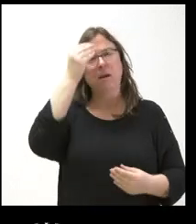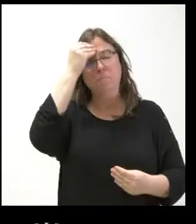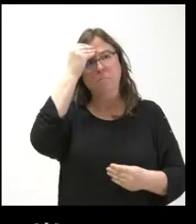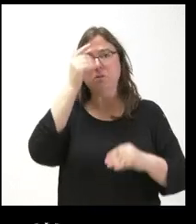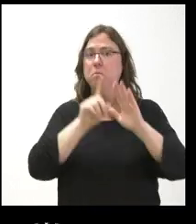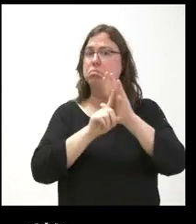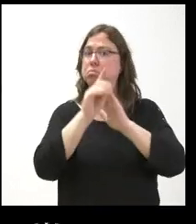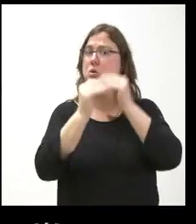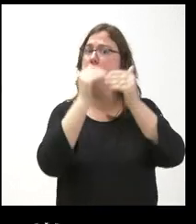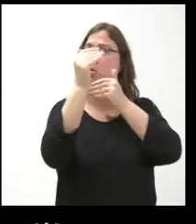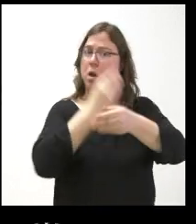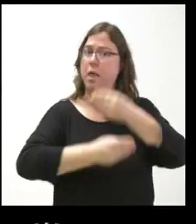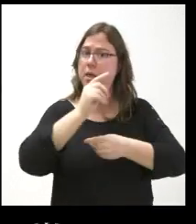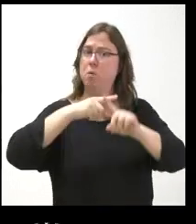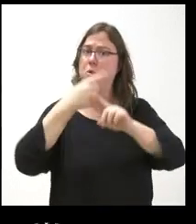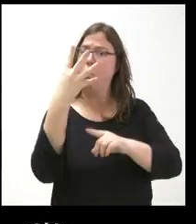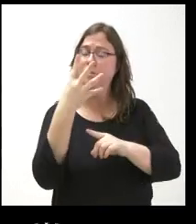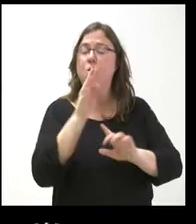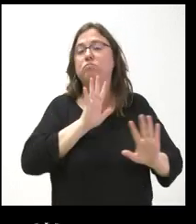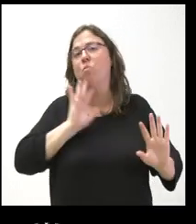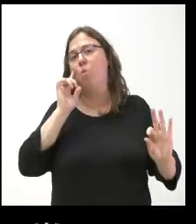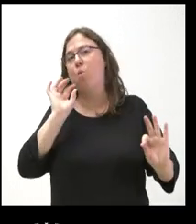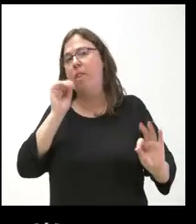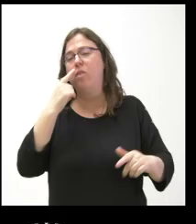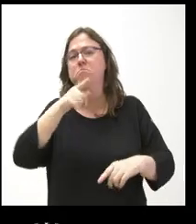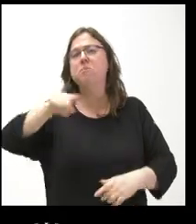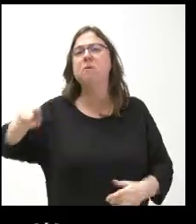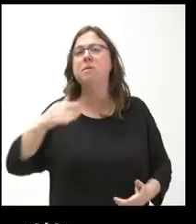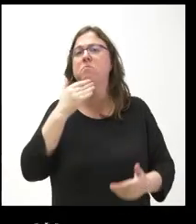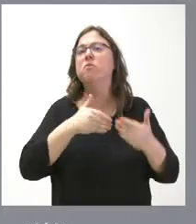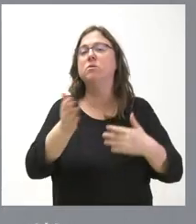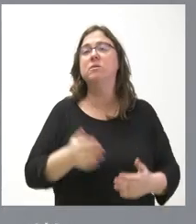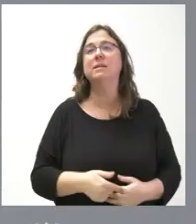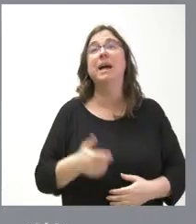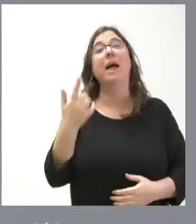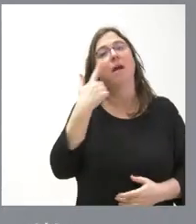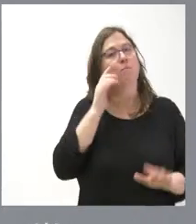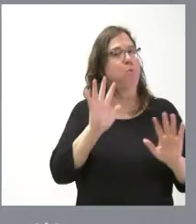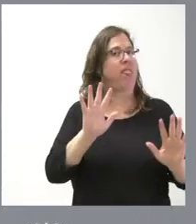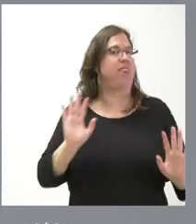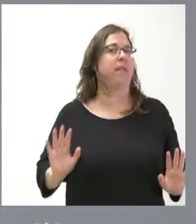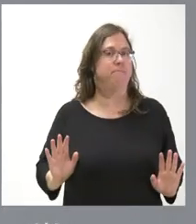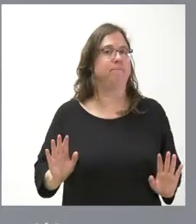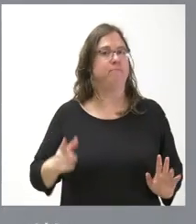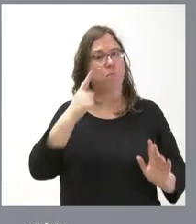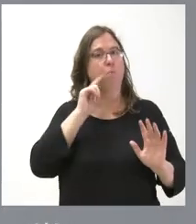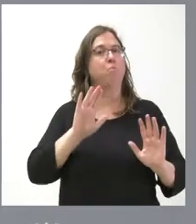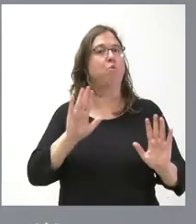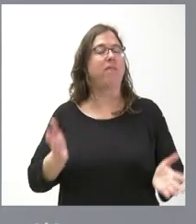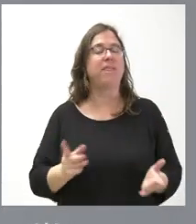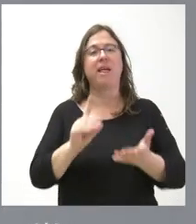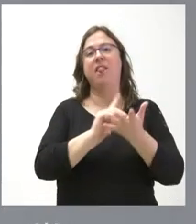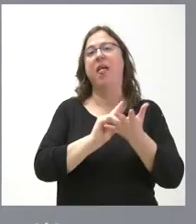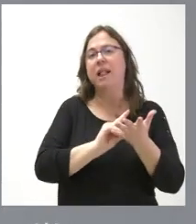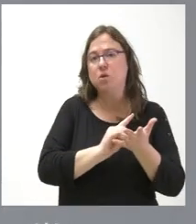se puede mantener o si prefieren ser cautos para los próximos meses, por lo que pueda venir. Gracias. Hay que verlo con mucha prudencia, porque además son datos